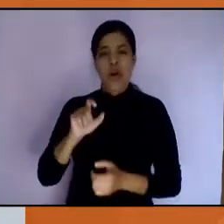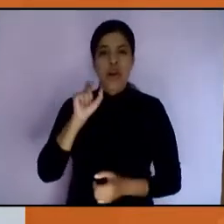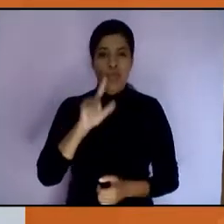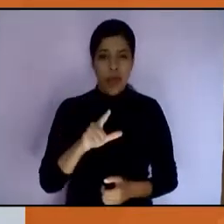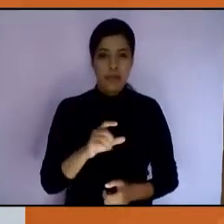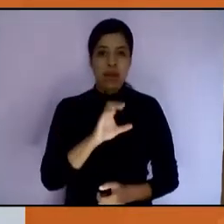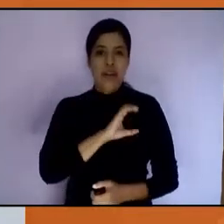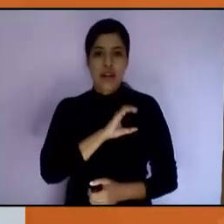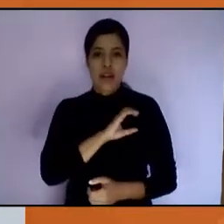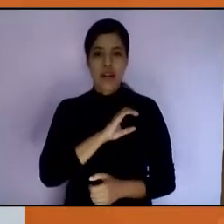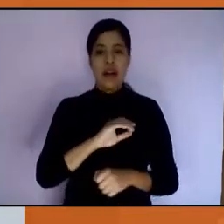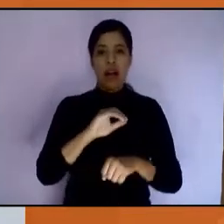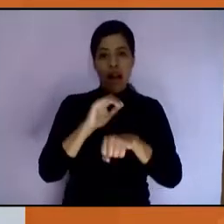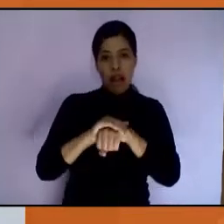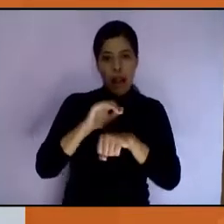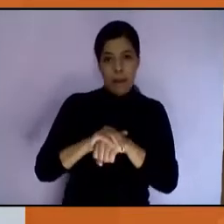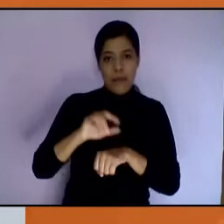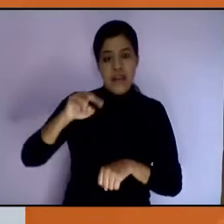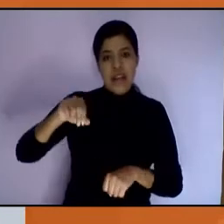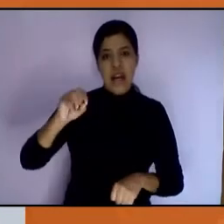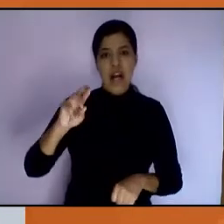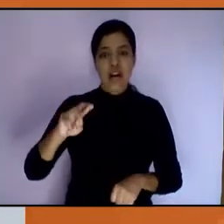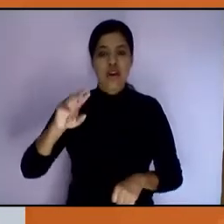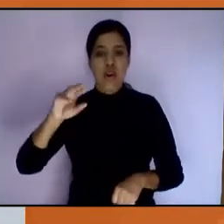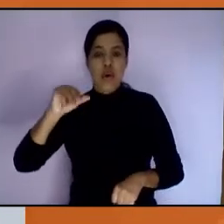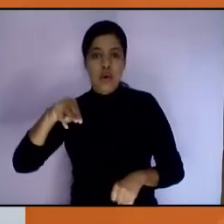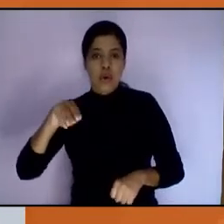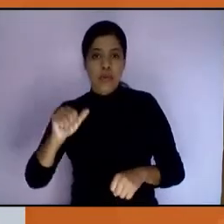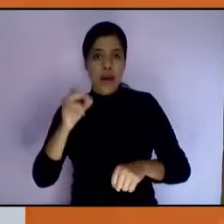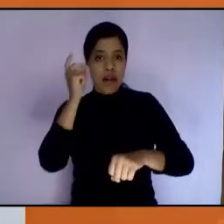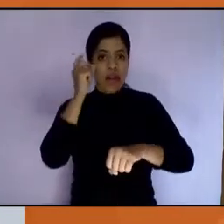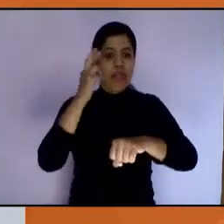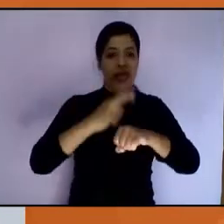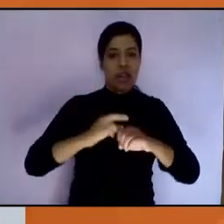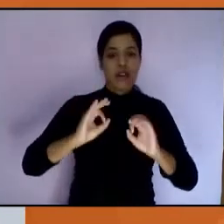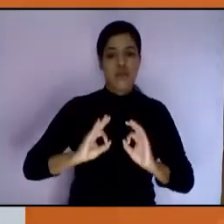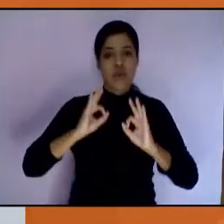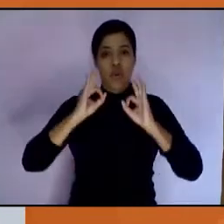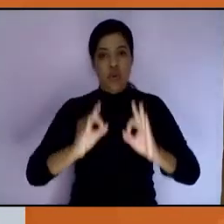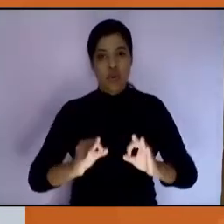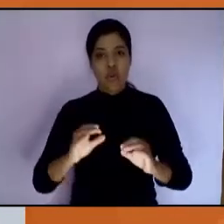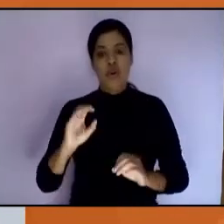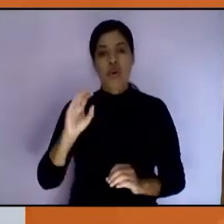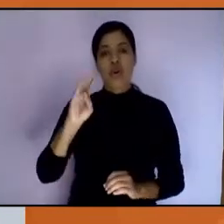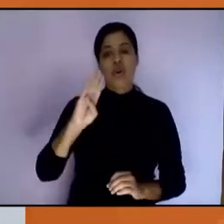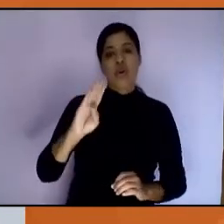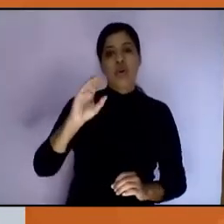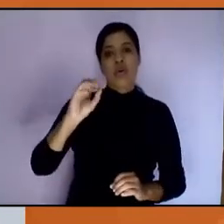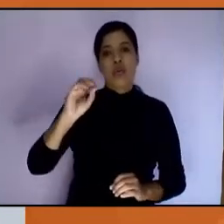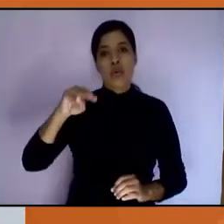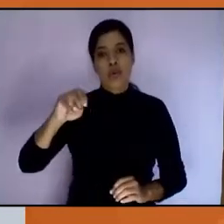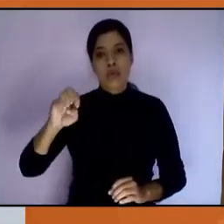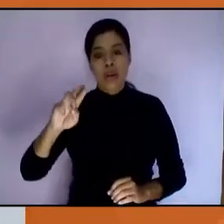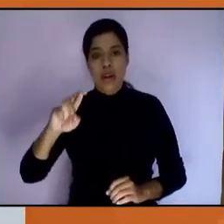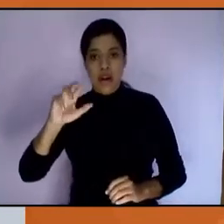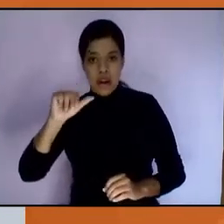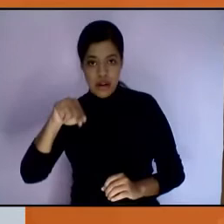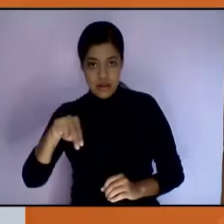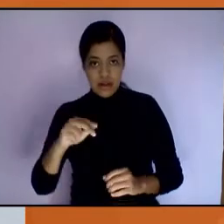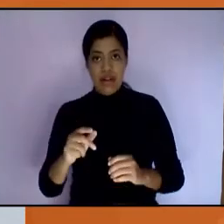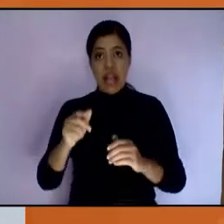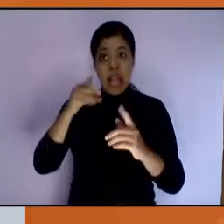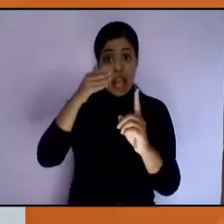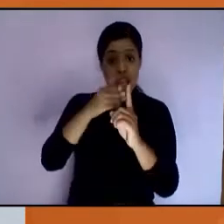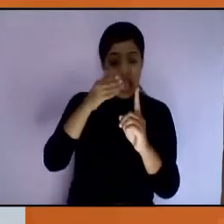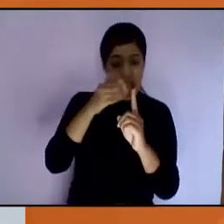mi querida amiga Norma Cerros, fundadora y directora general de Womerang en Nuevo León, una organización civil sin fines de lucro enfocada a